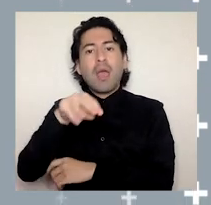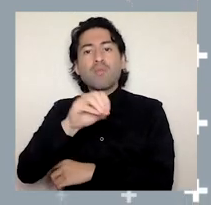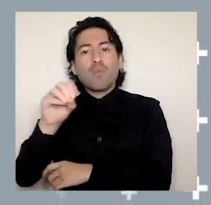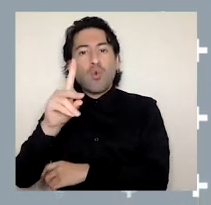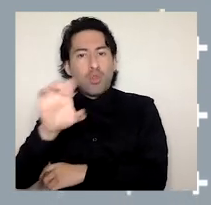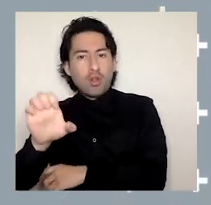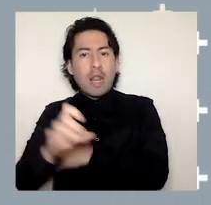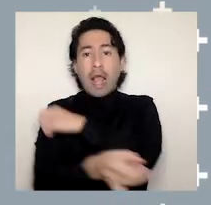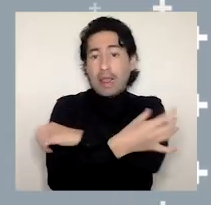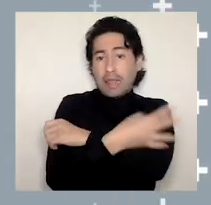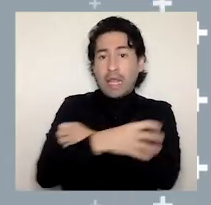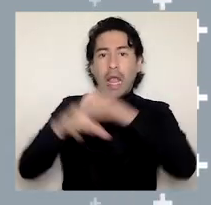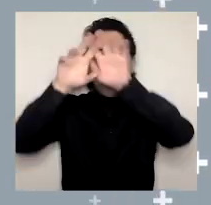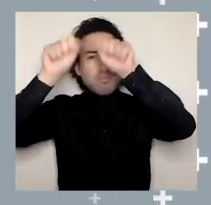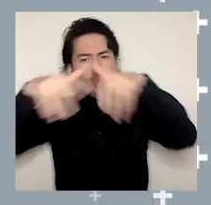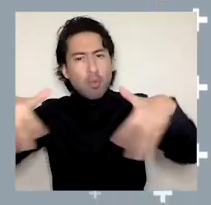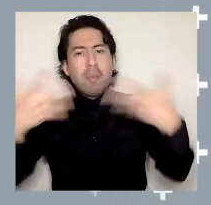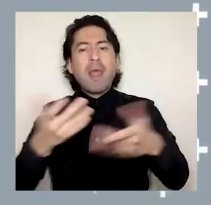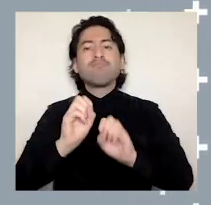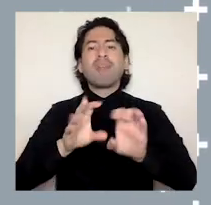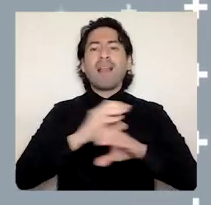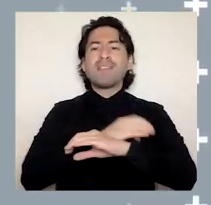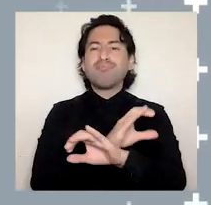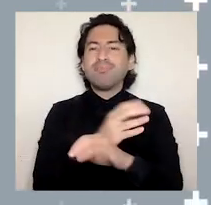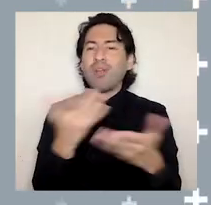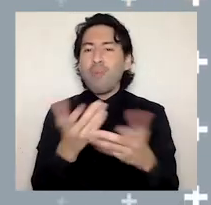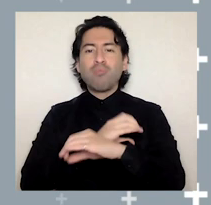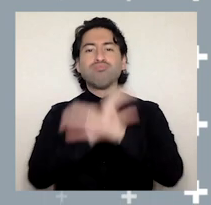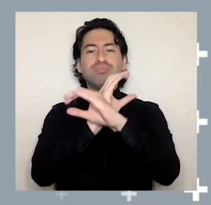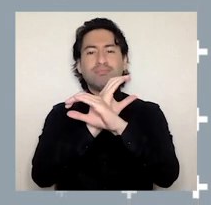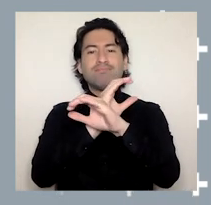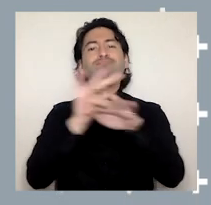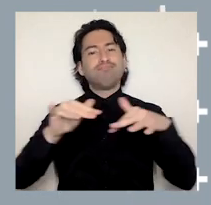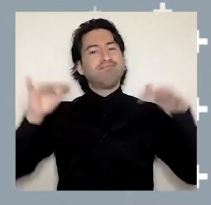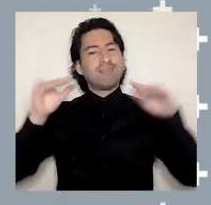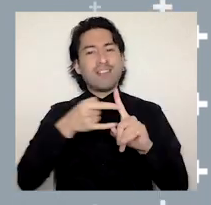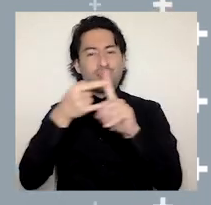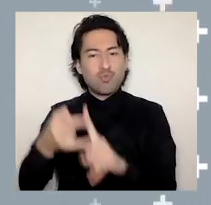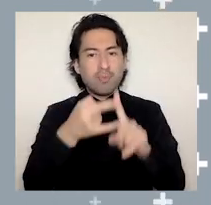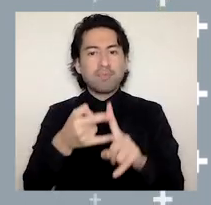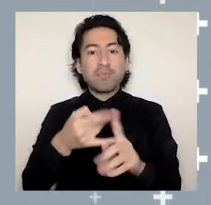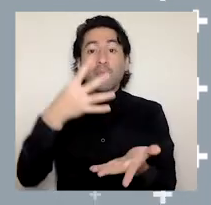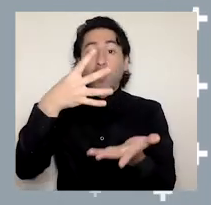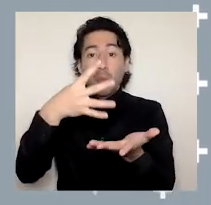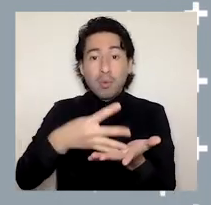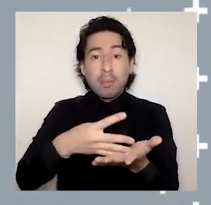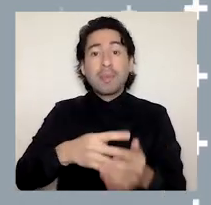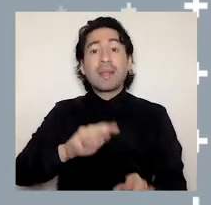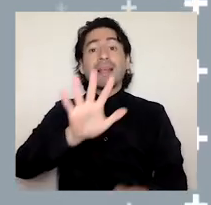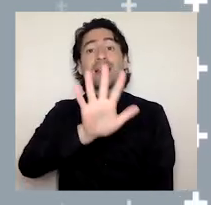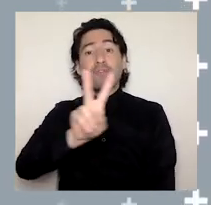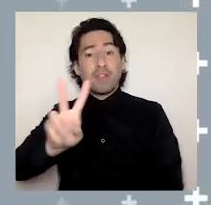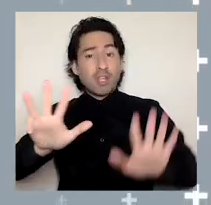facilitar las clases virtuales utilizando la tecnología de videoconferencia Zoom. 4.529 cursos